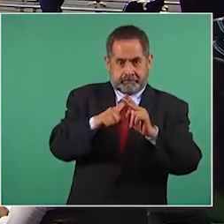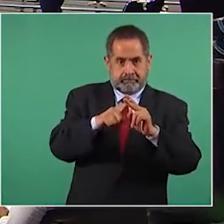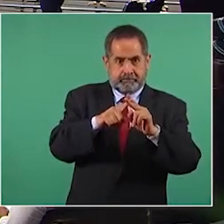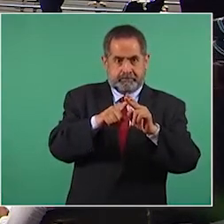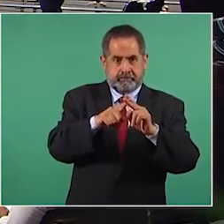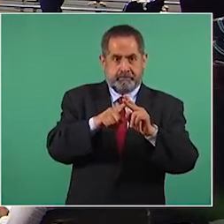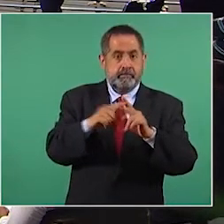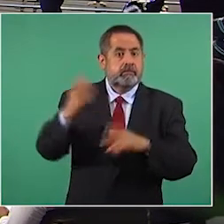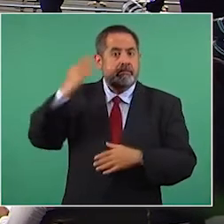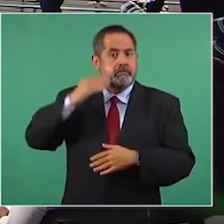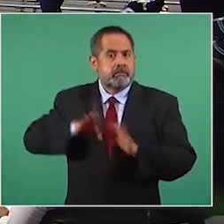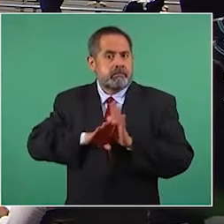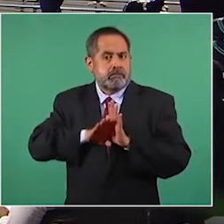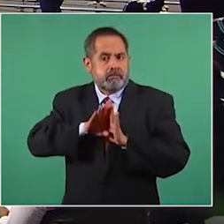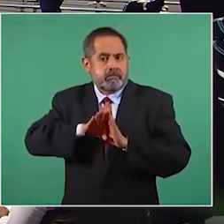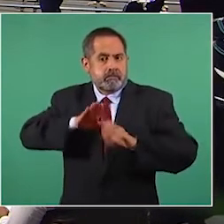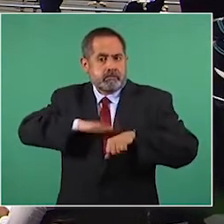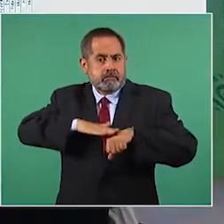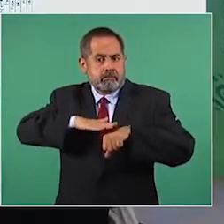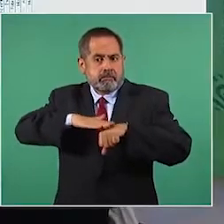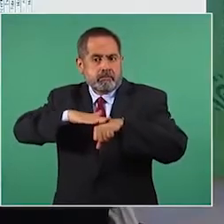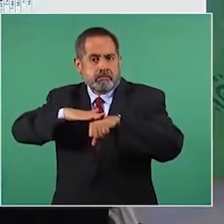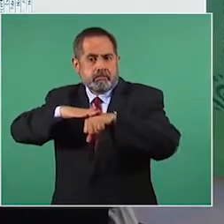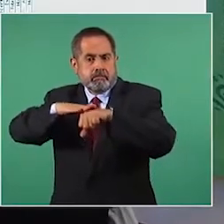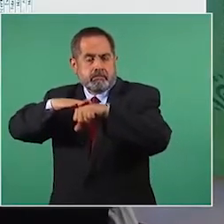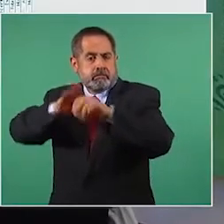tendencia era esta, mira.